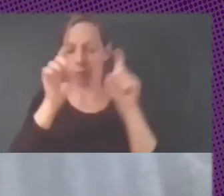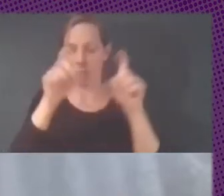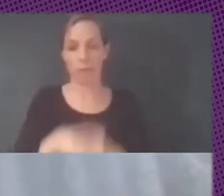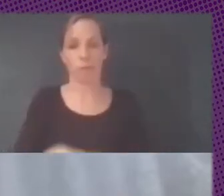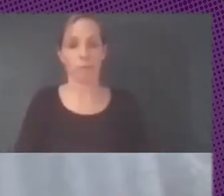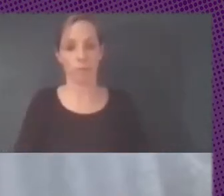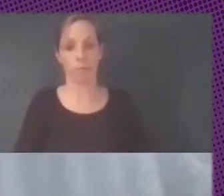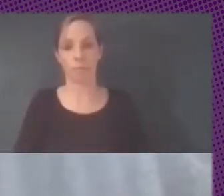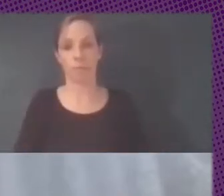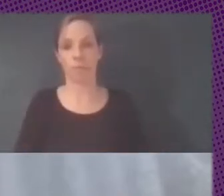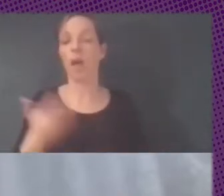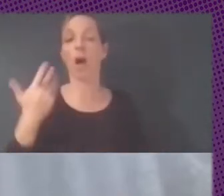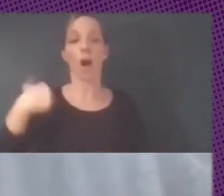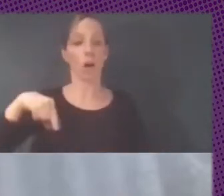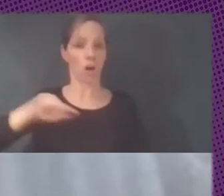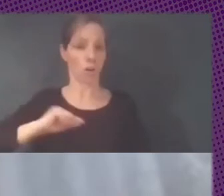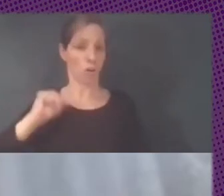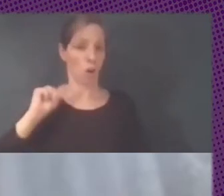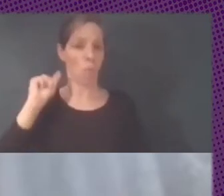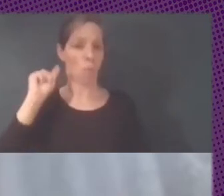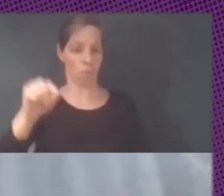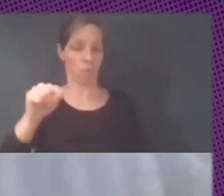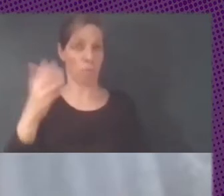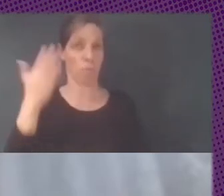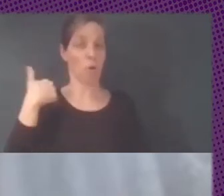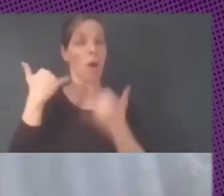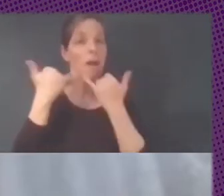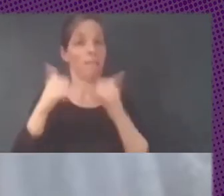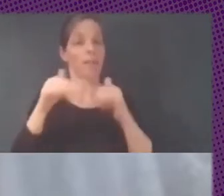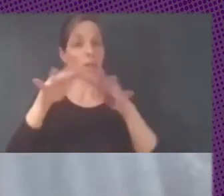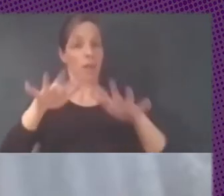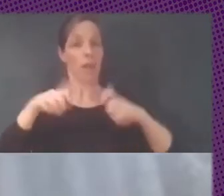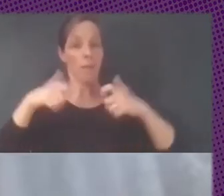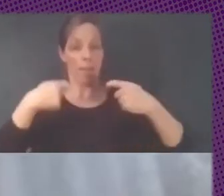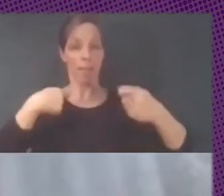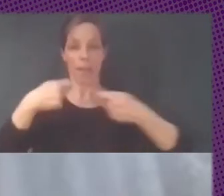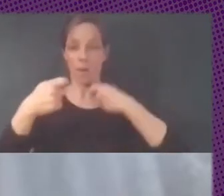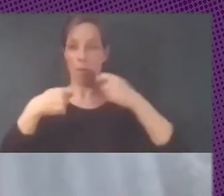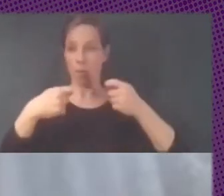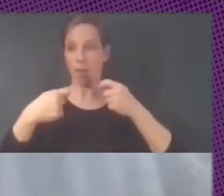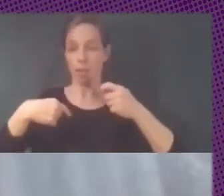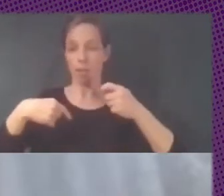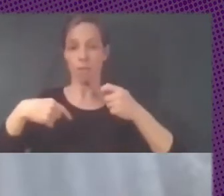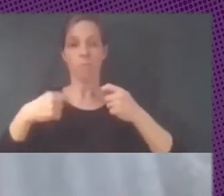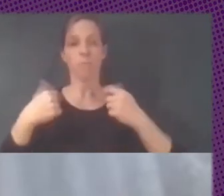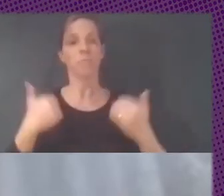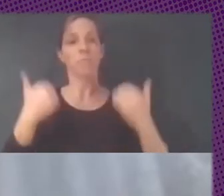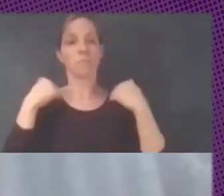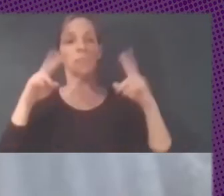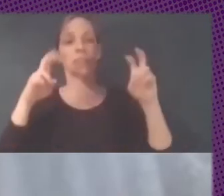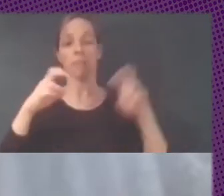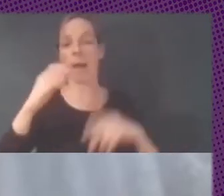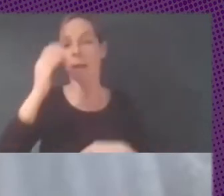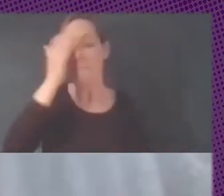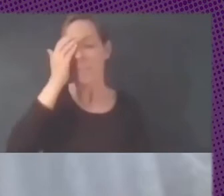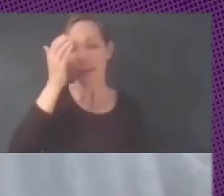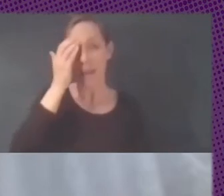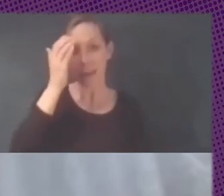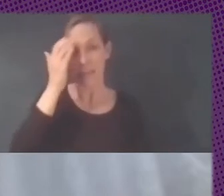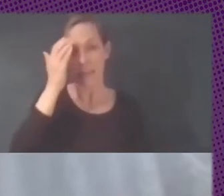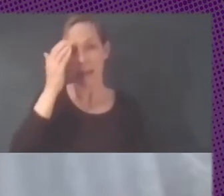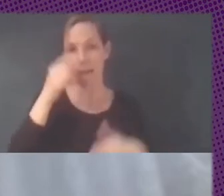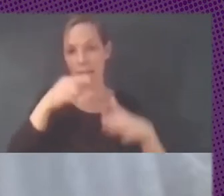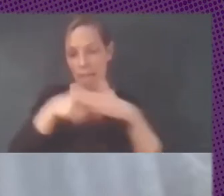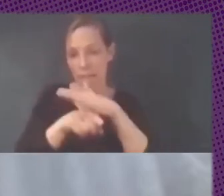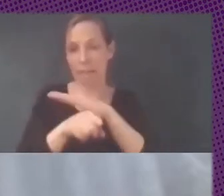evidencia en un evento que hubo en la cámara de comercio que era sobre piratería donde era